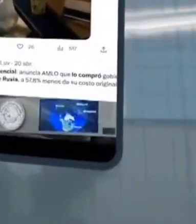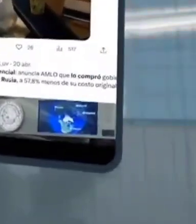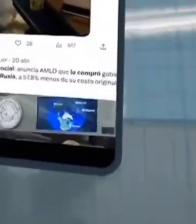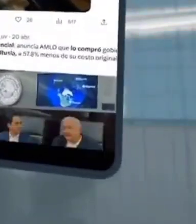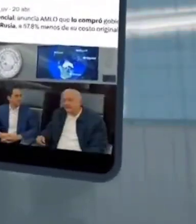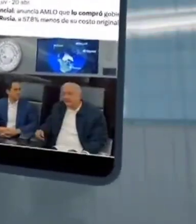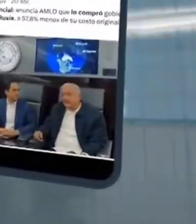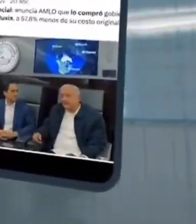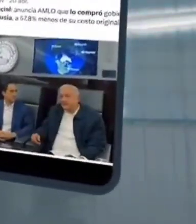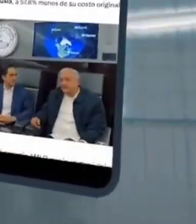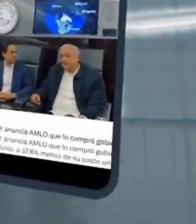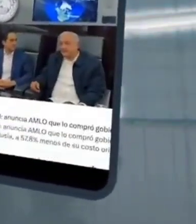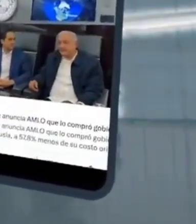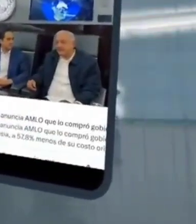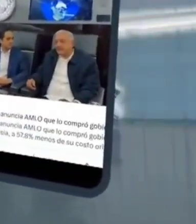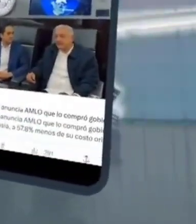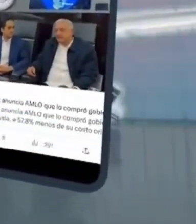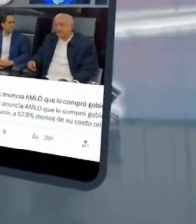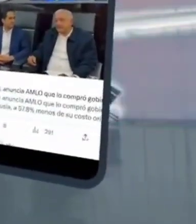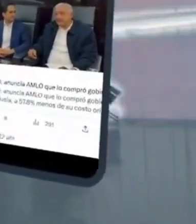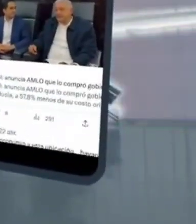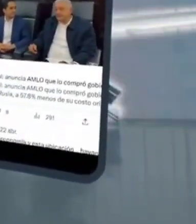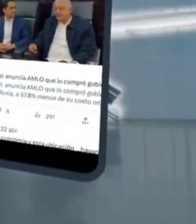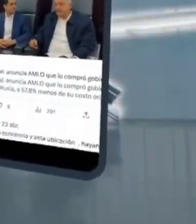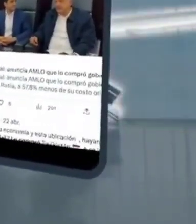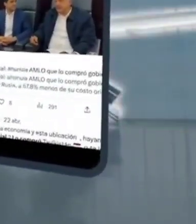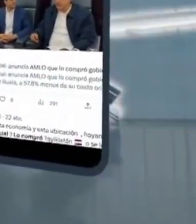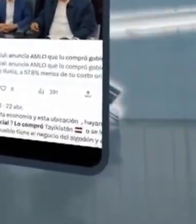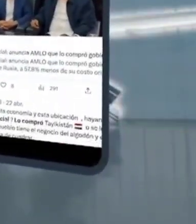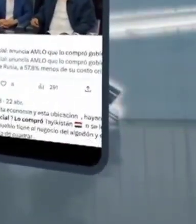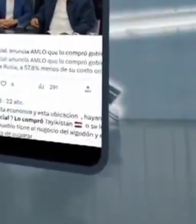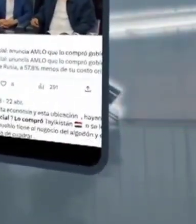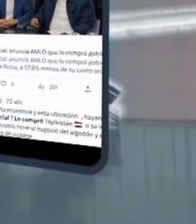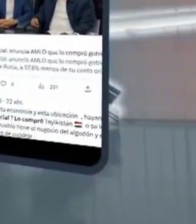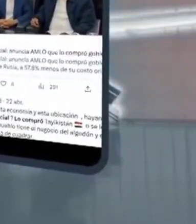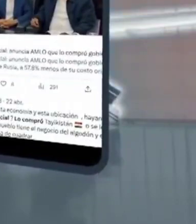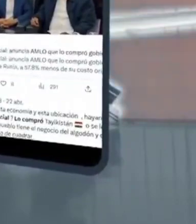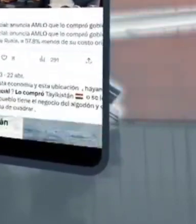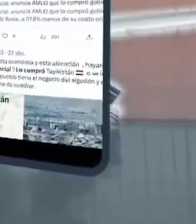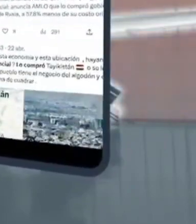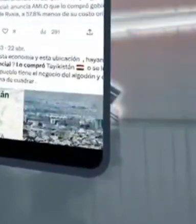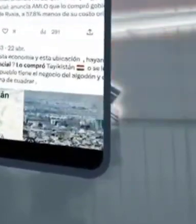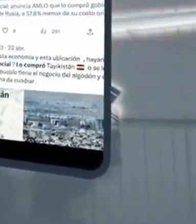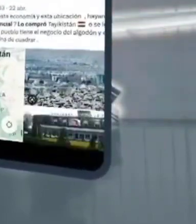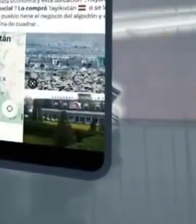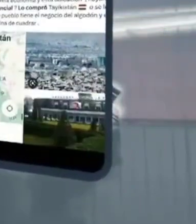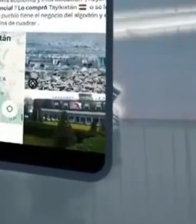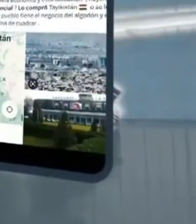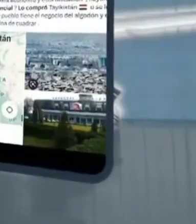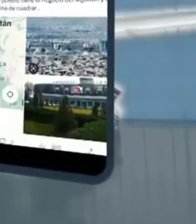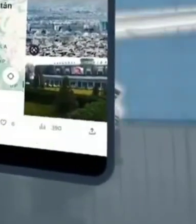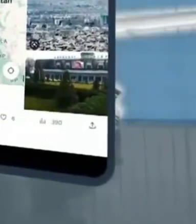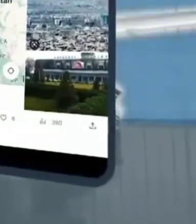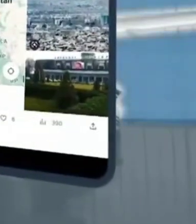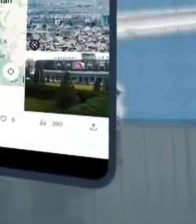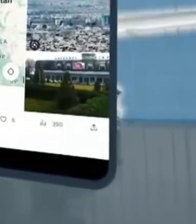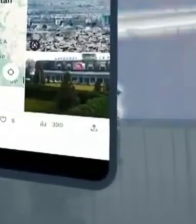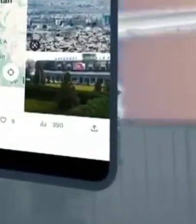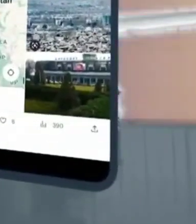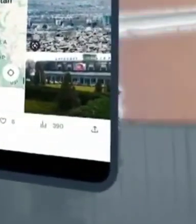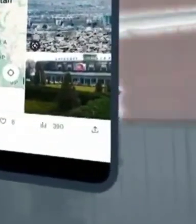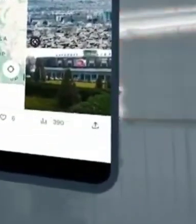El anuncio de la venta del avión presidencial José María Morelos y Pavón generó una serie de noticias falsas con tres